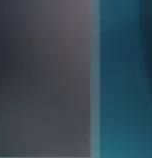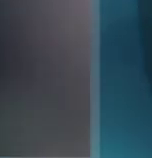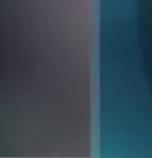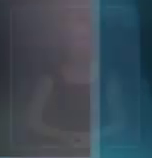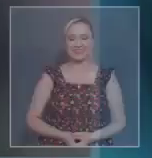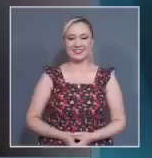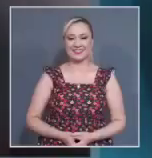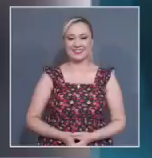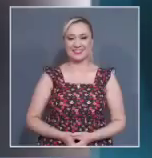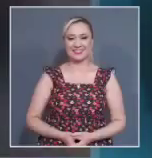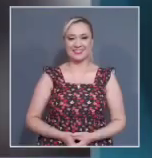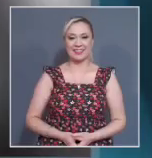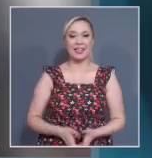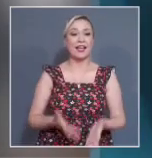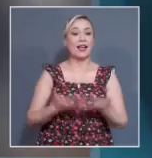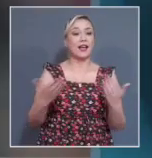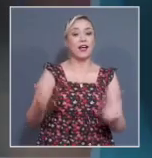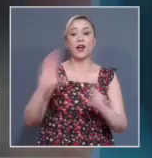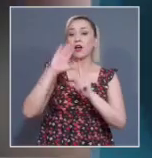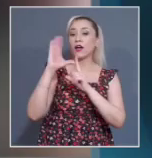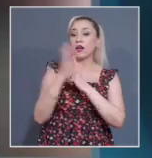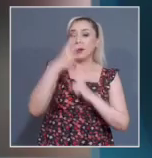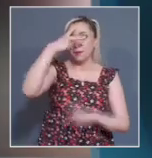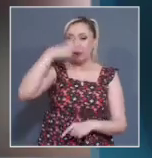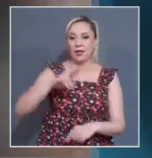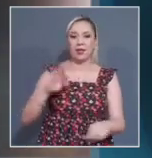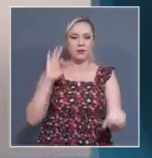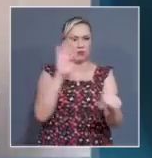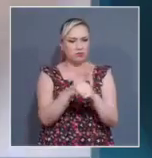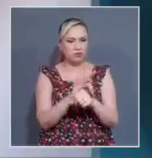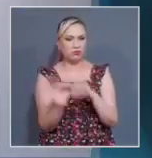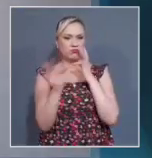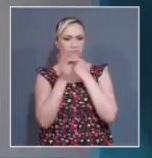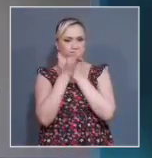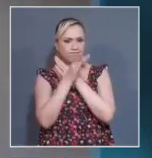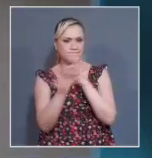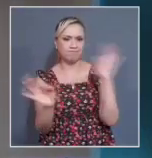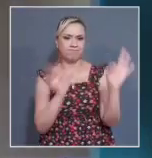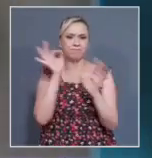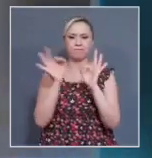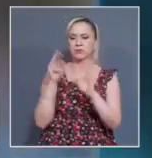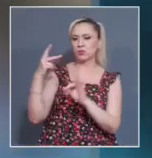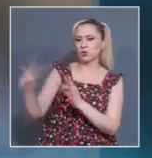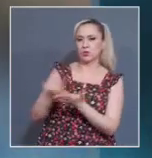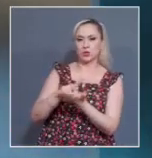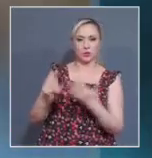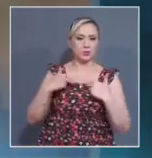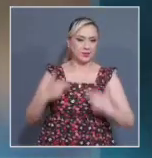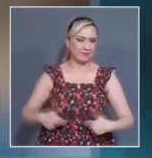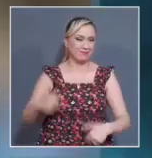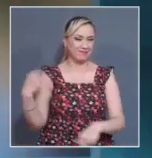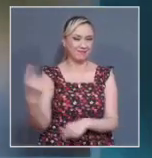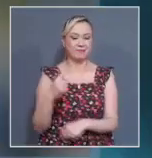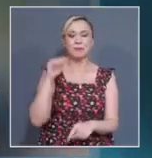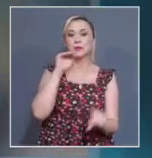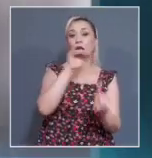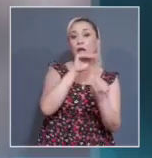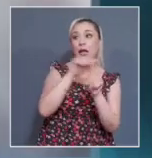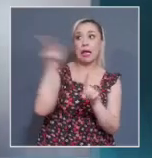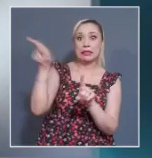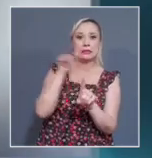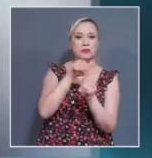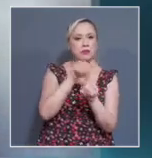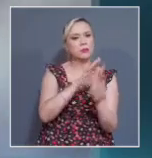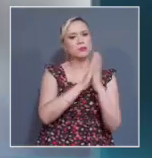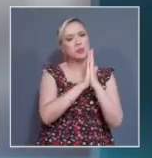La Comisión Mexicana de Defensa y Promoción de los Derechos Humanos urgió a las autoridades a atender el desplazamiento interno forzado de